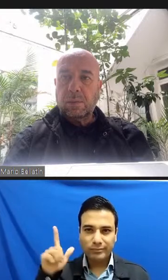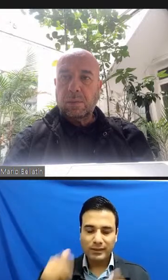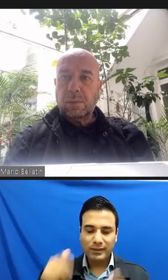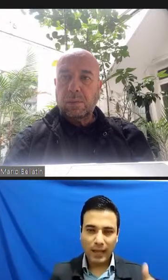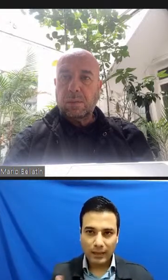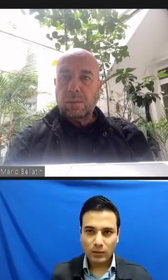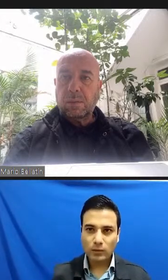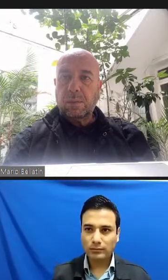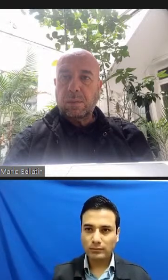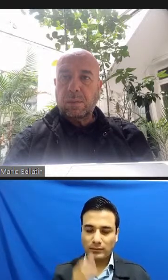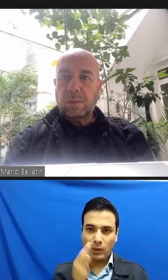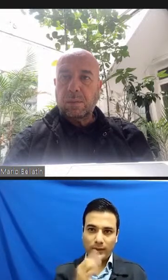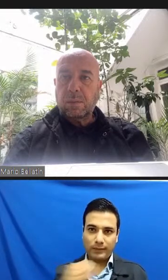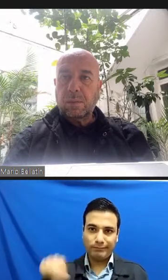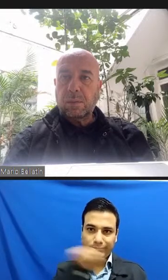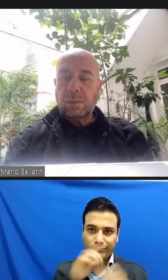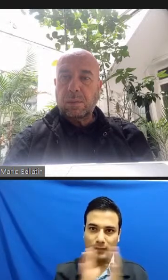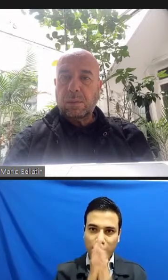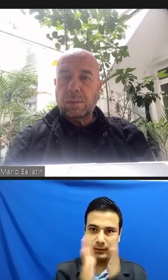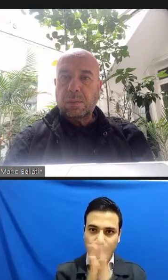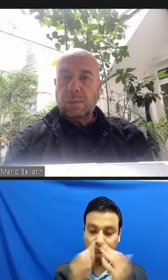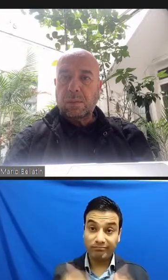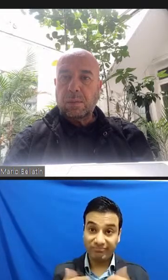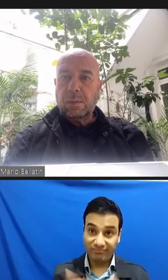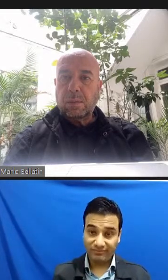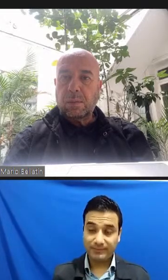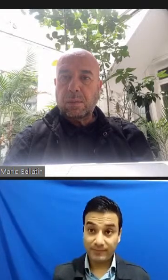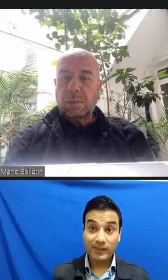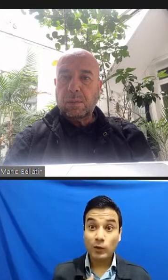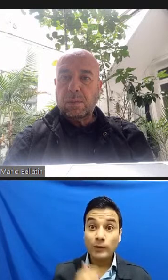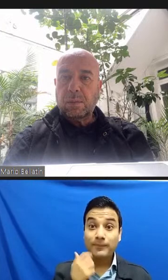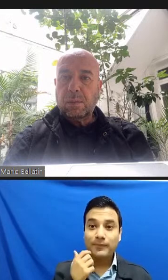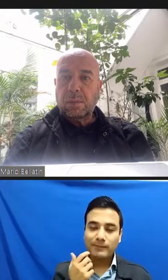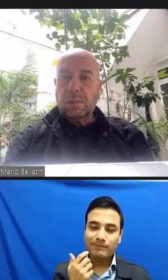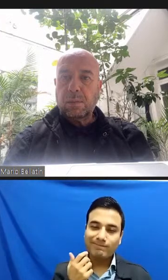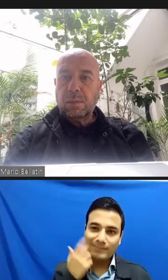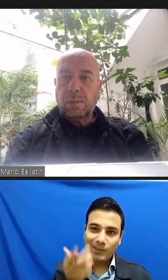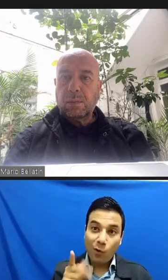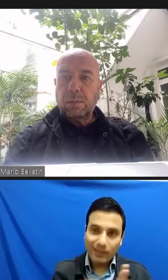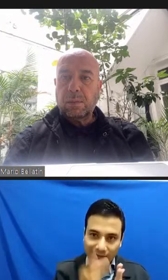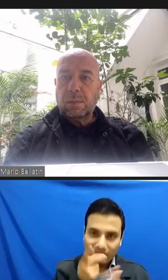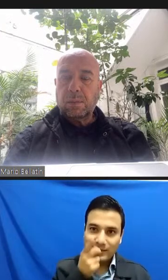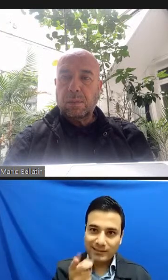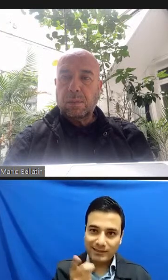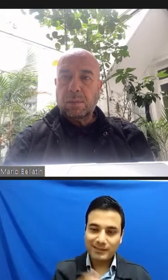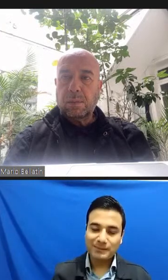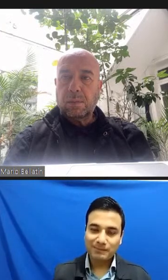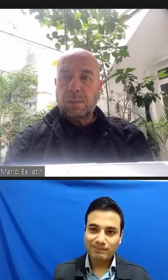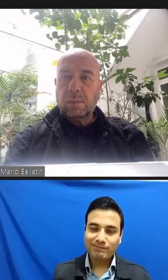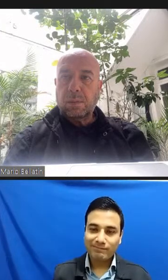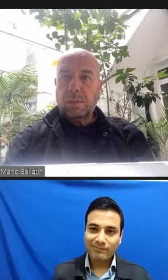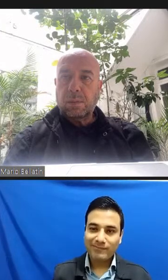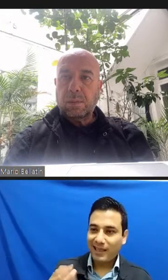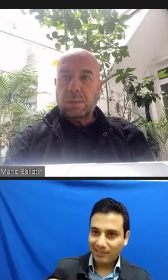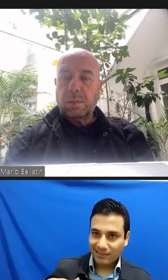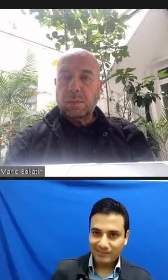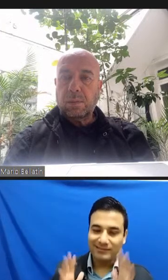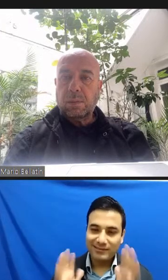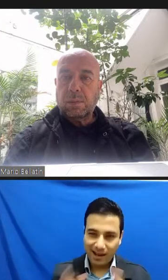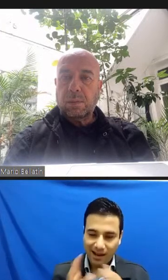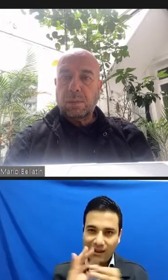dan cita aquí. Quiero, aunque suene reiterativo, dados los agradecimientos anteriores,